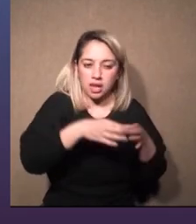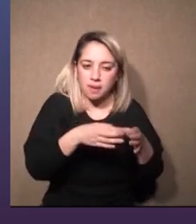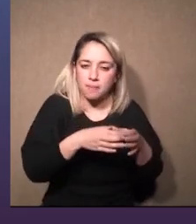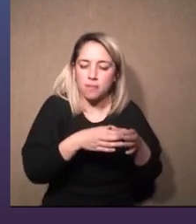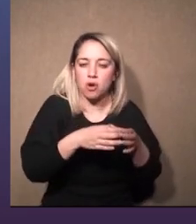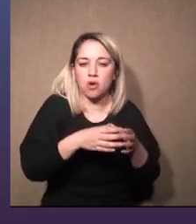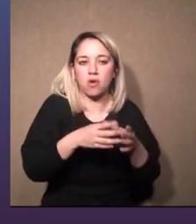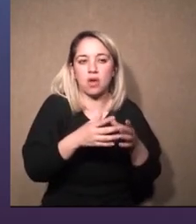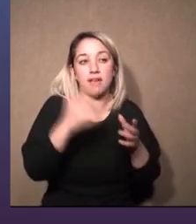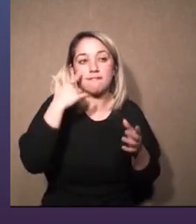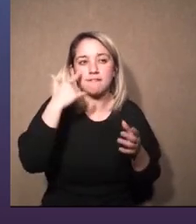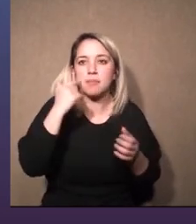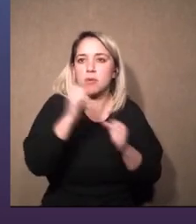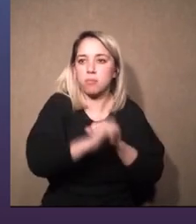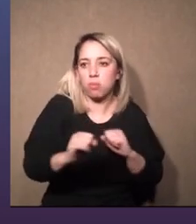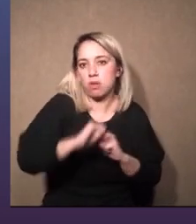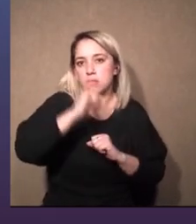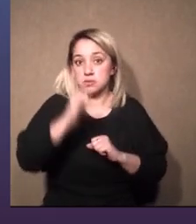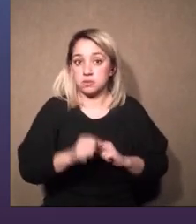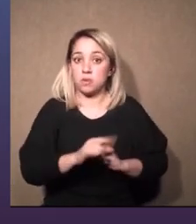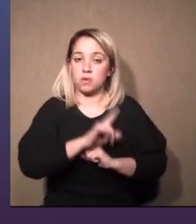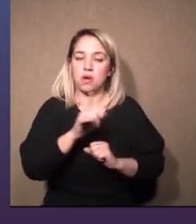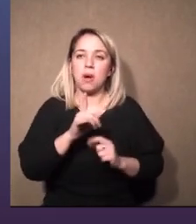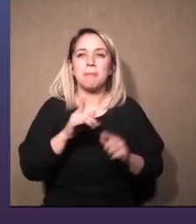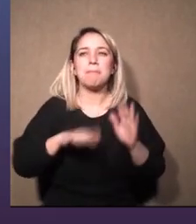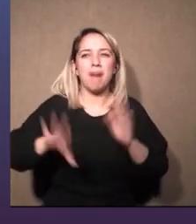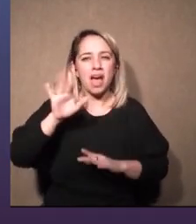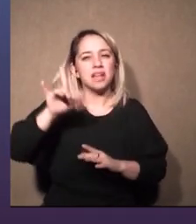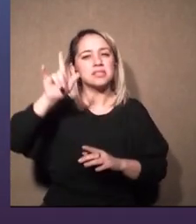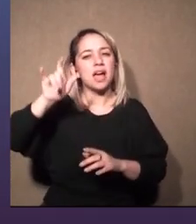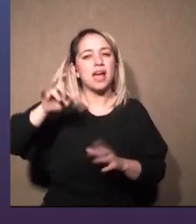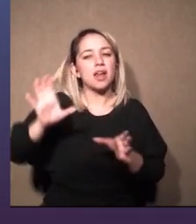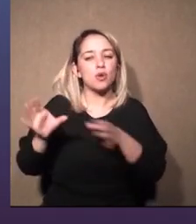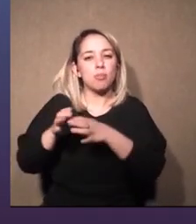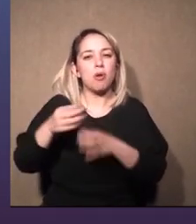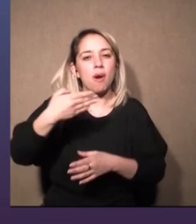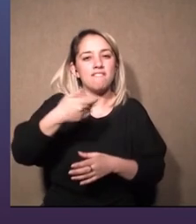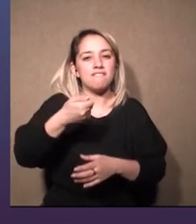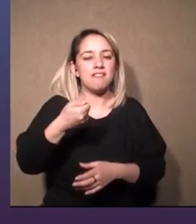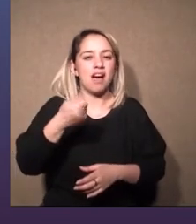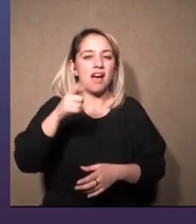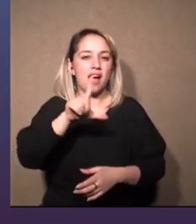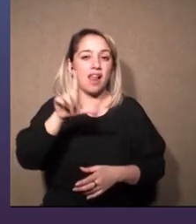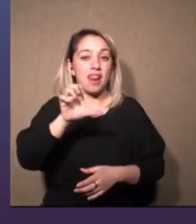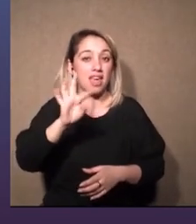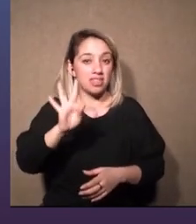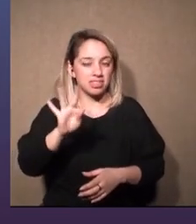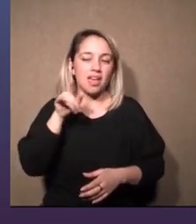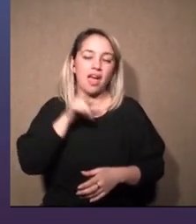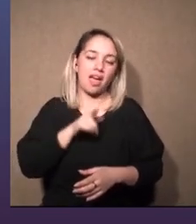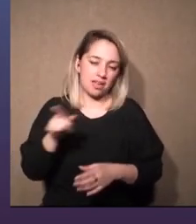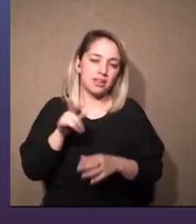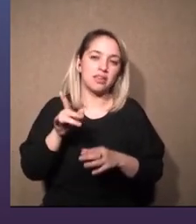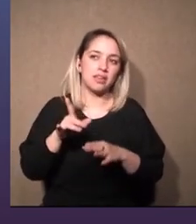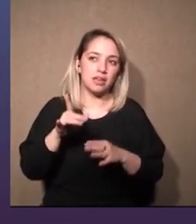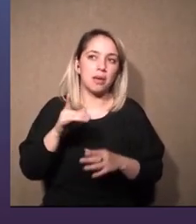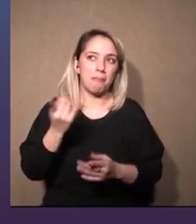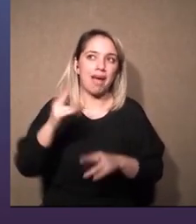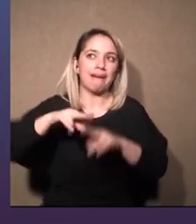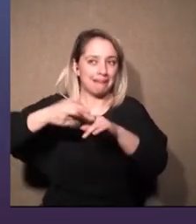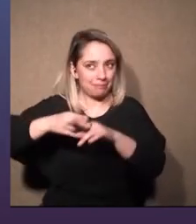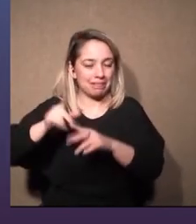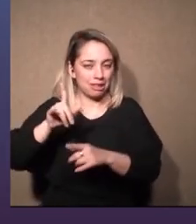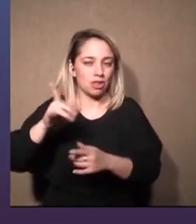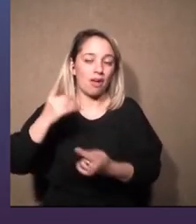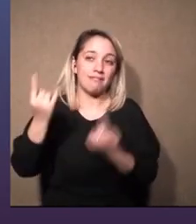stage manager en el ballet todo eso nos suele pasar en el ballet bastante son momentos que contándolo ahora hasta pueden ser